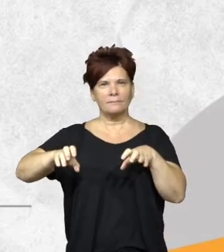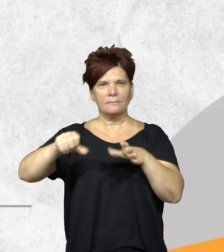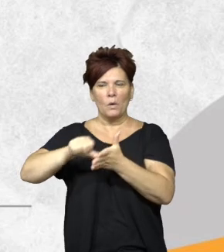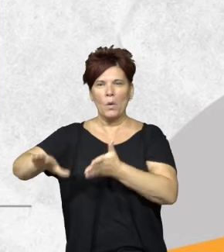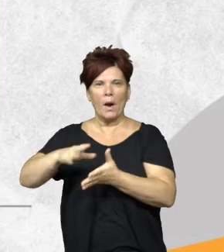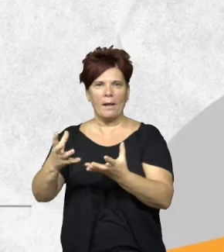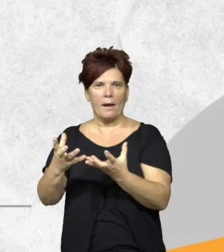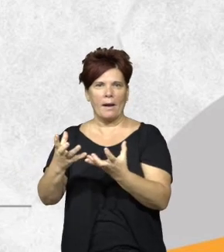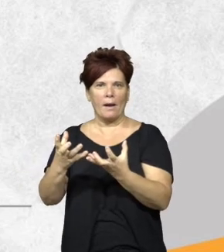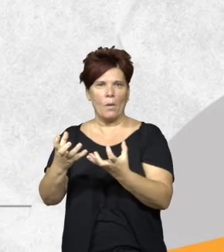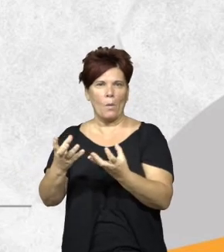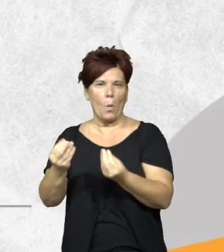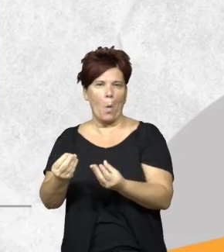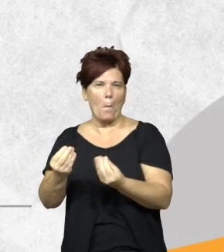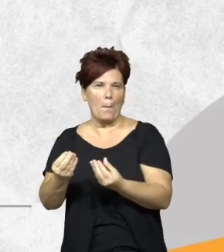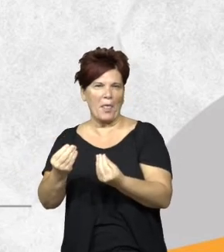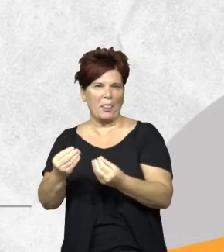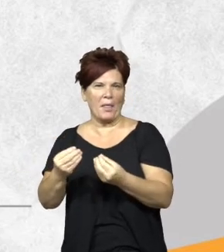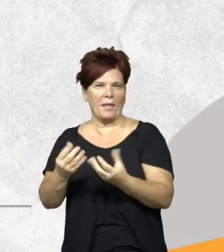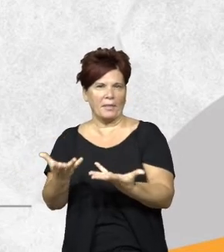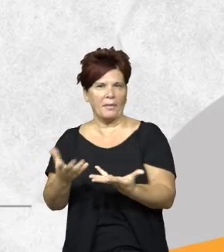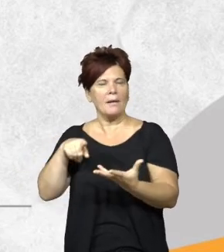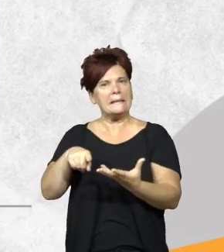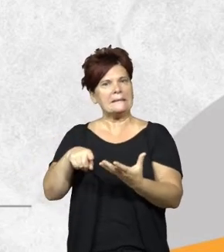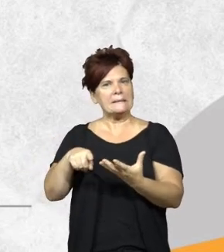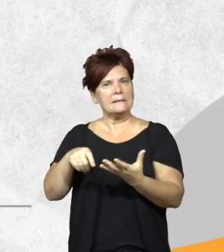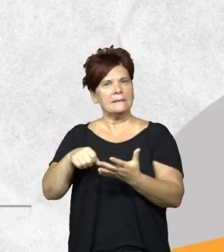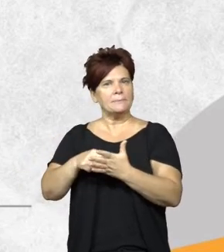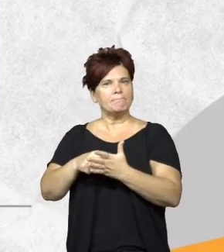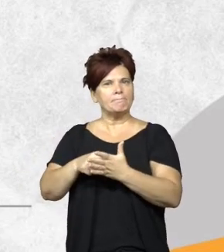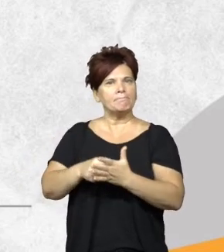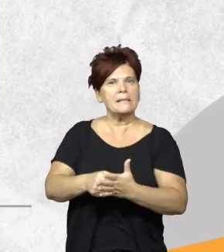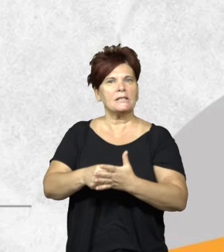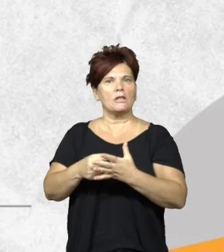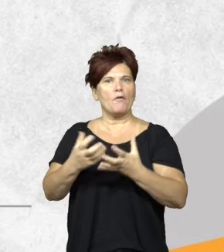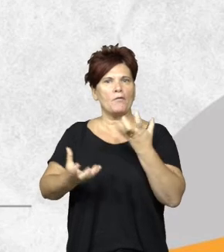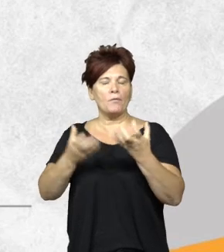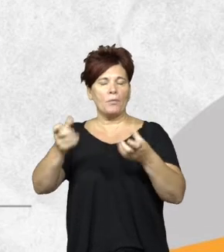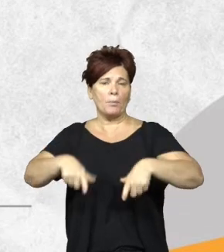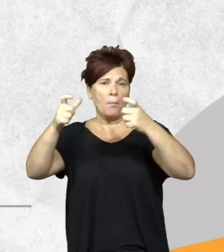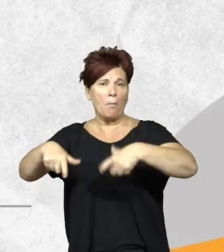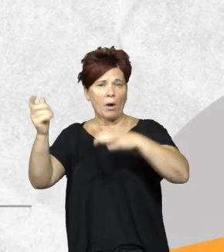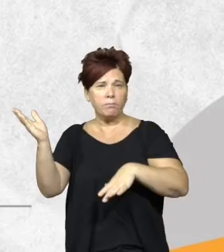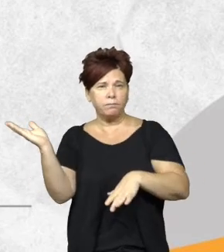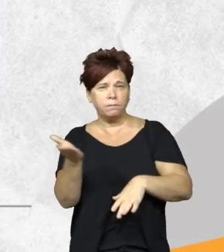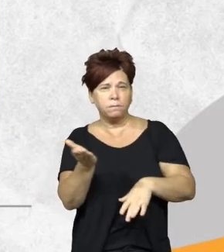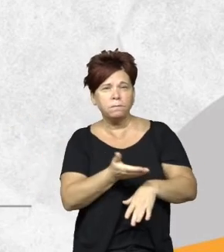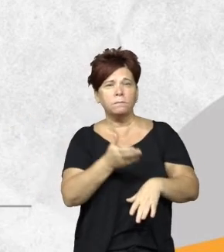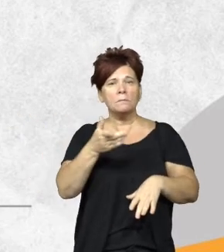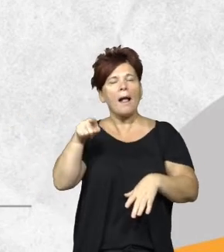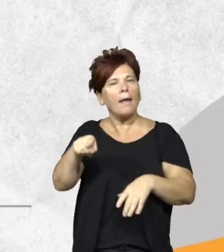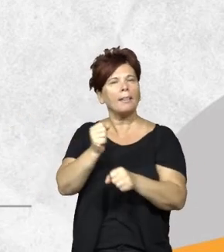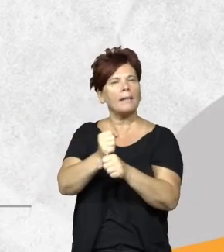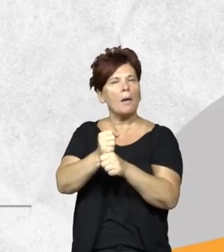y húmeda que son donde hay una gran presión por eventos de deforestación y ahí